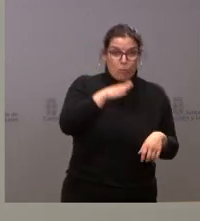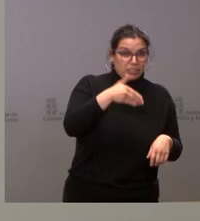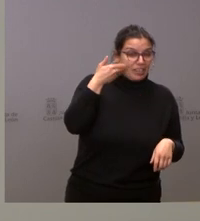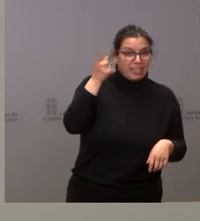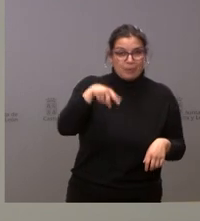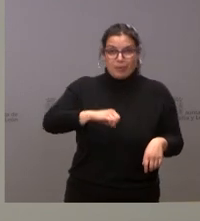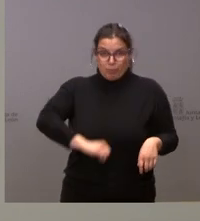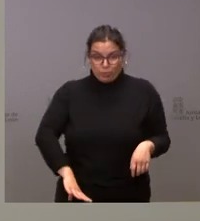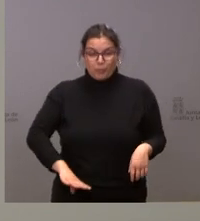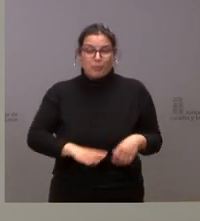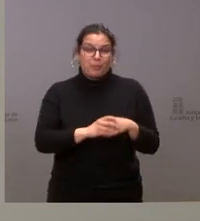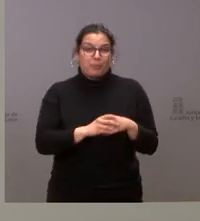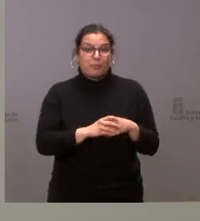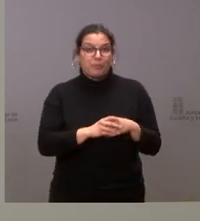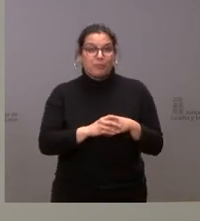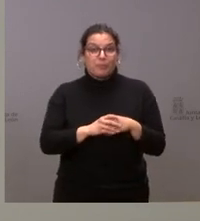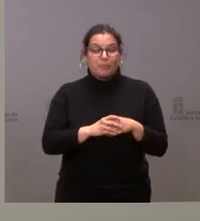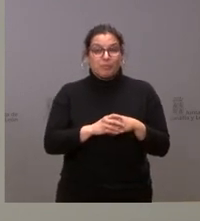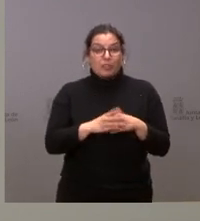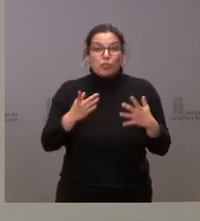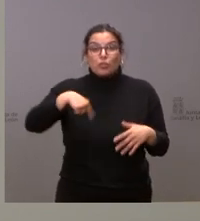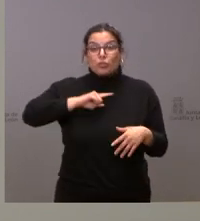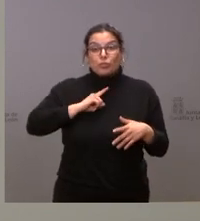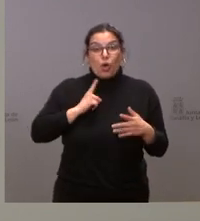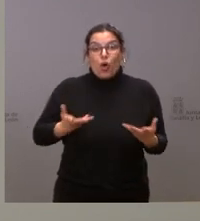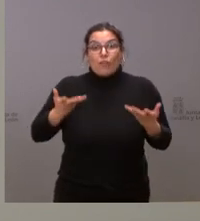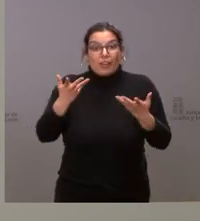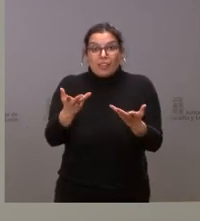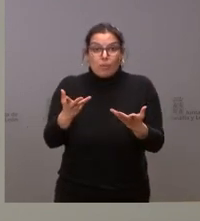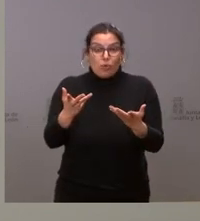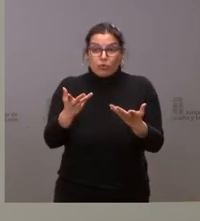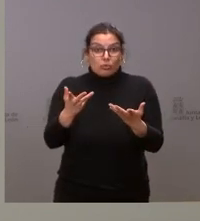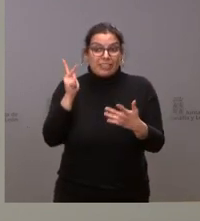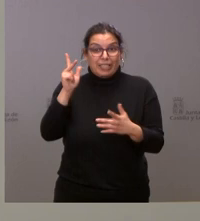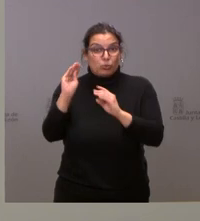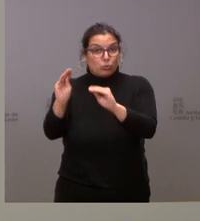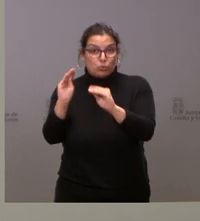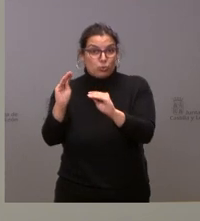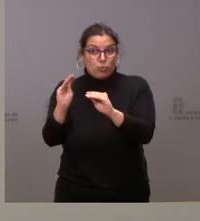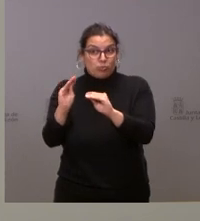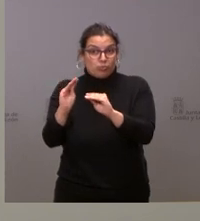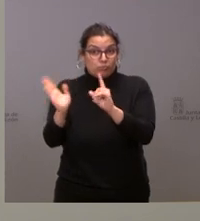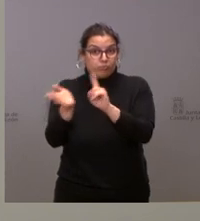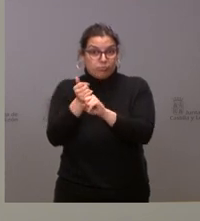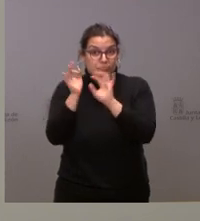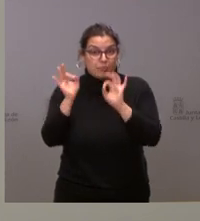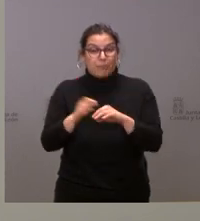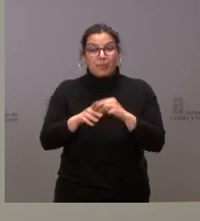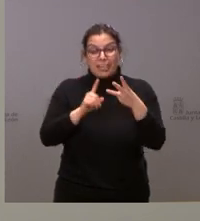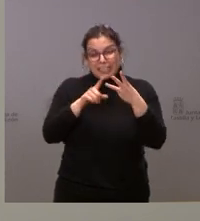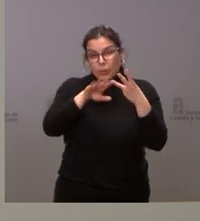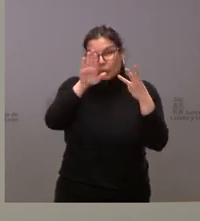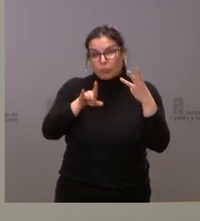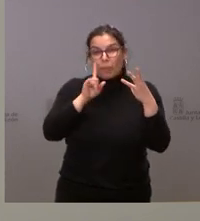que tienen los profesionales. Y nosotros con este decreto lo que hacemos es posibilitar ese derecho que tienen estos profesionales. Y, por último, creo que usted